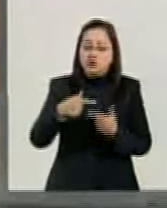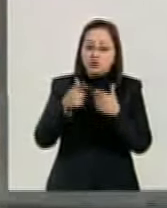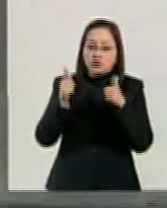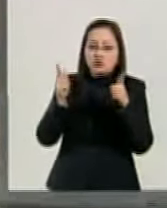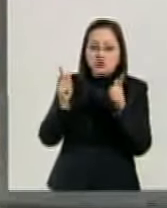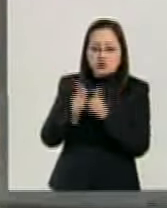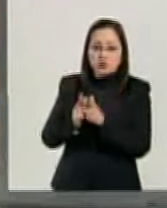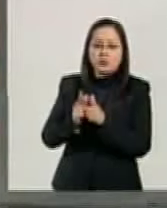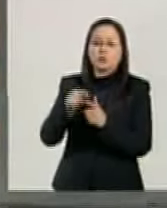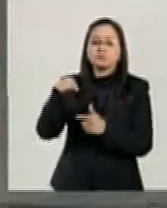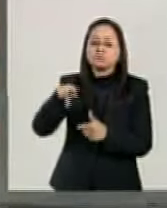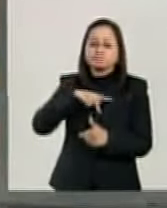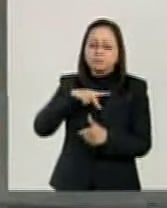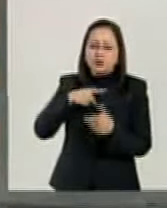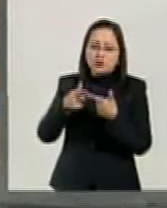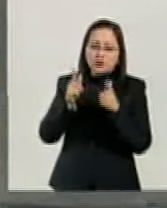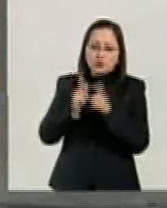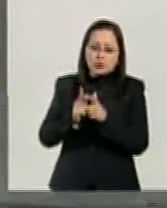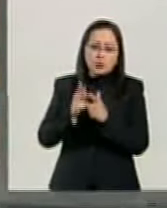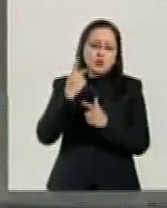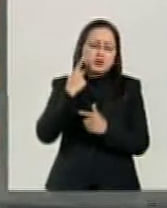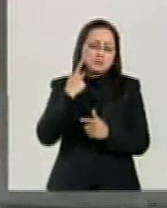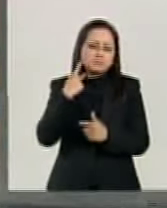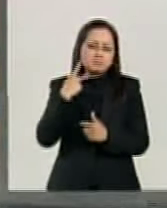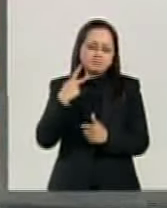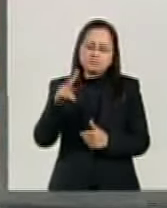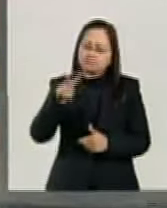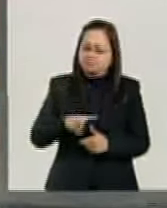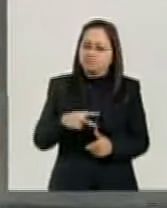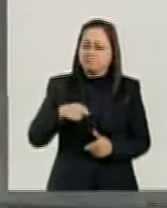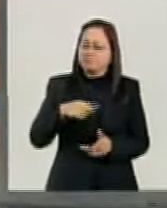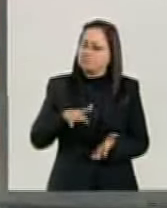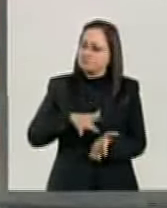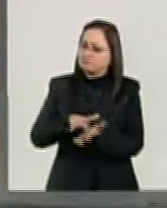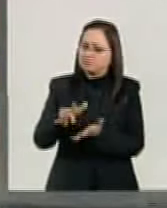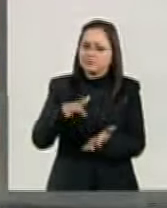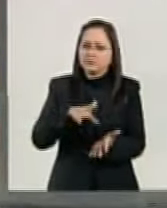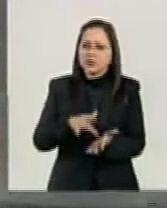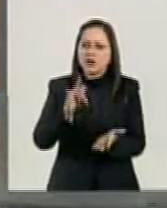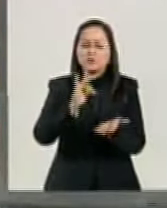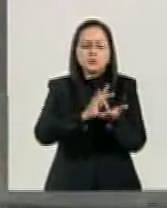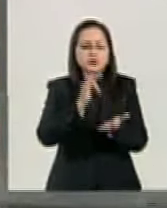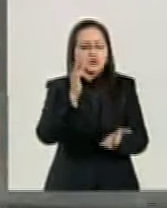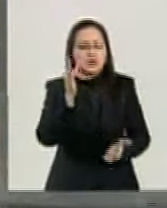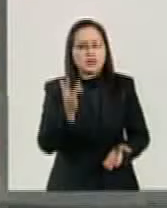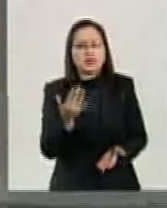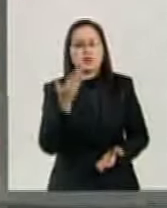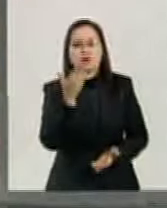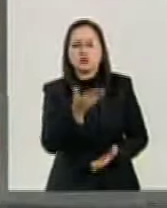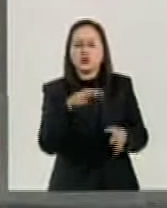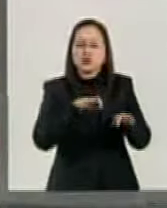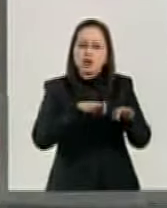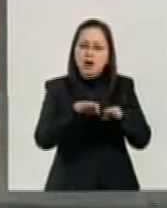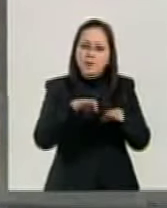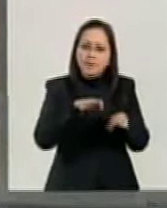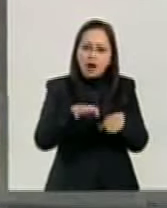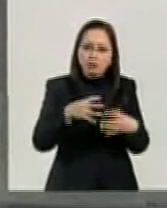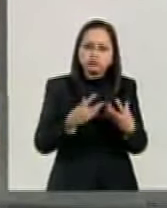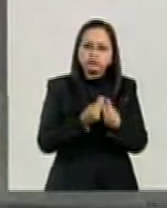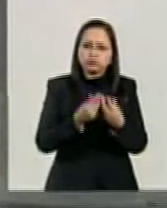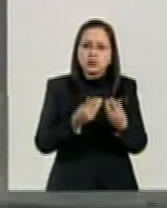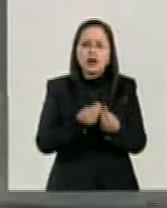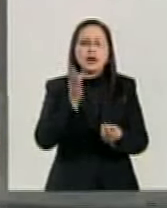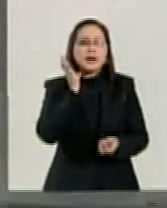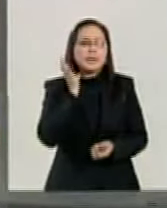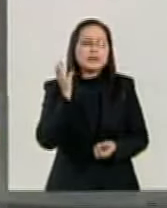extenderle nuestra mano, agradecerle el trabajo que de manera conjunta hicimos en el Senado de la